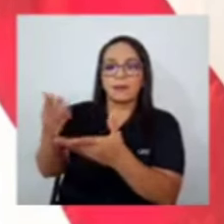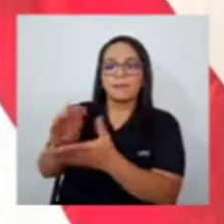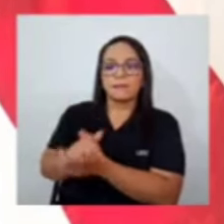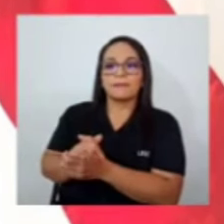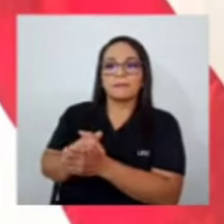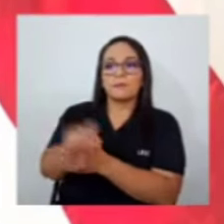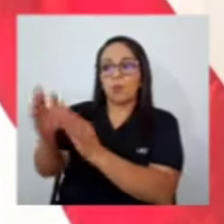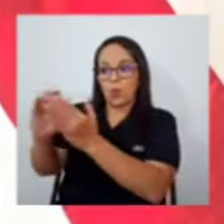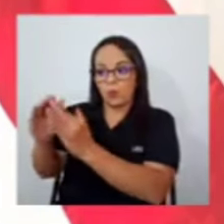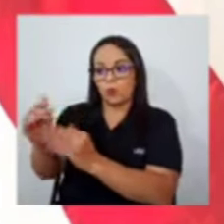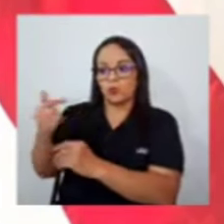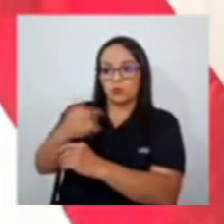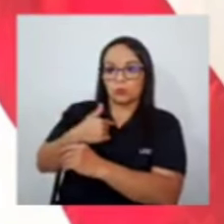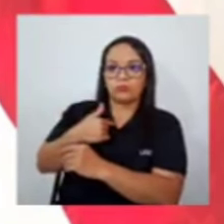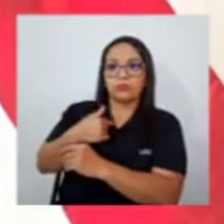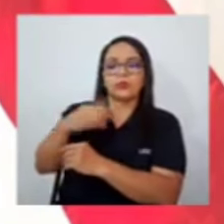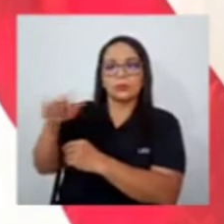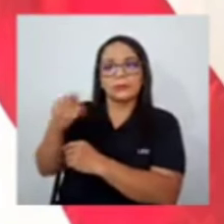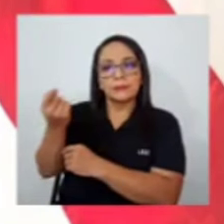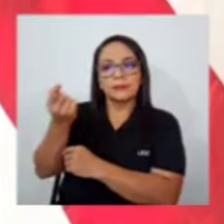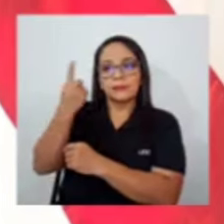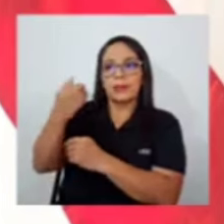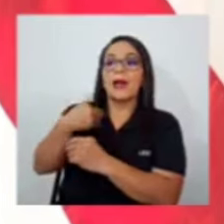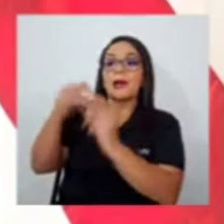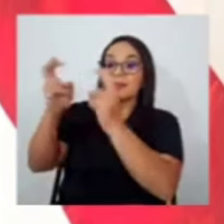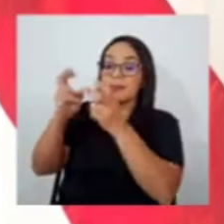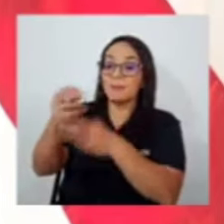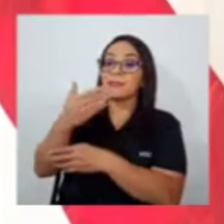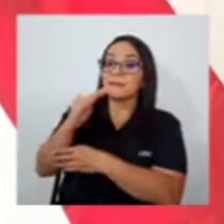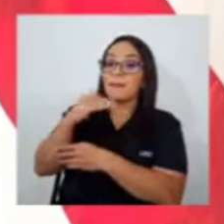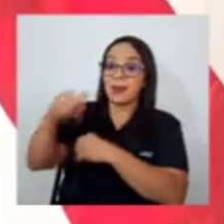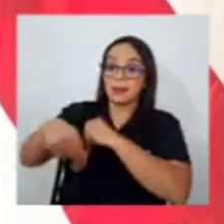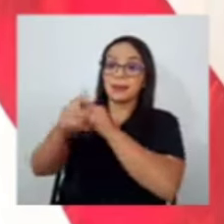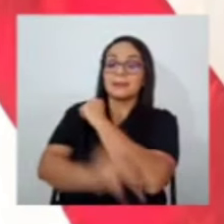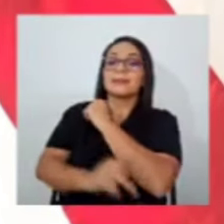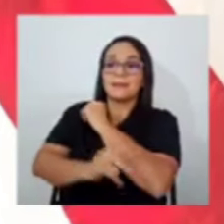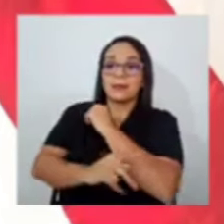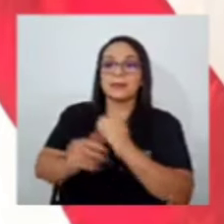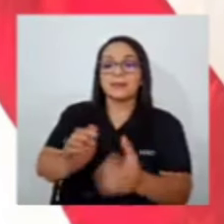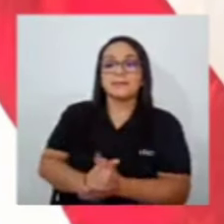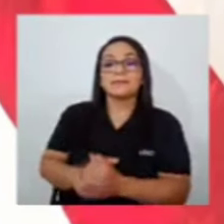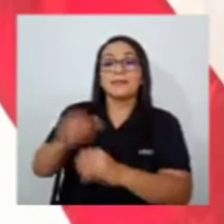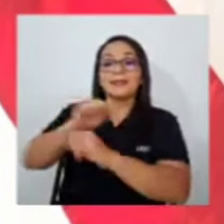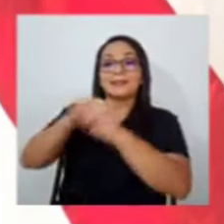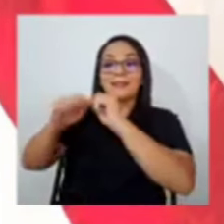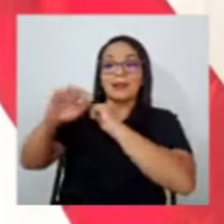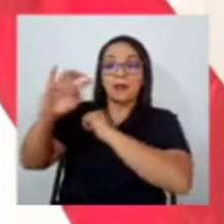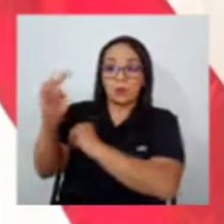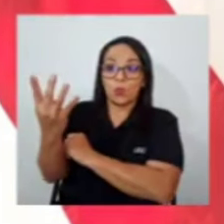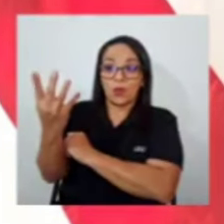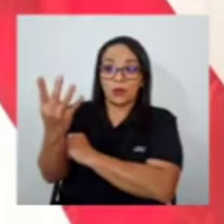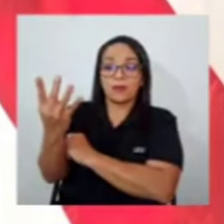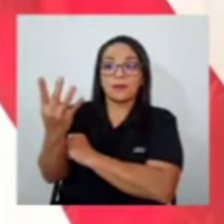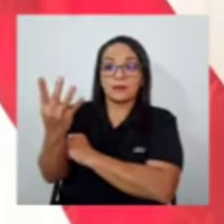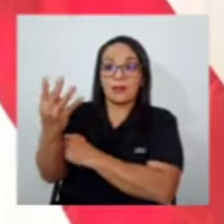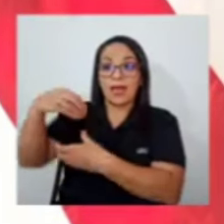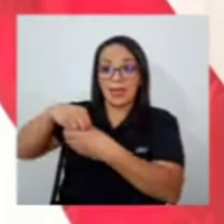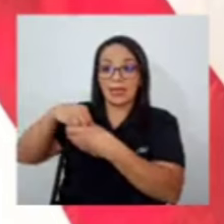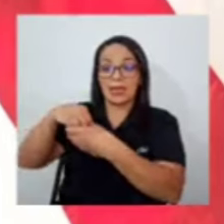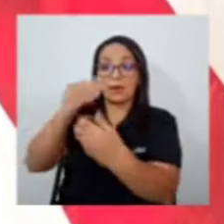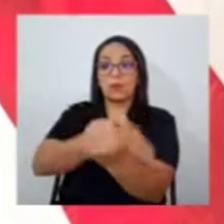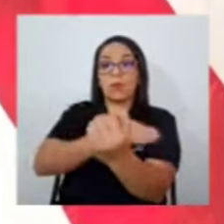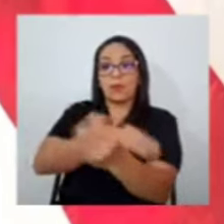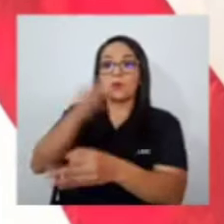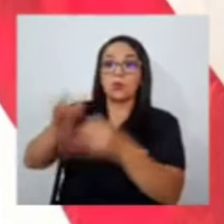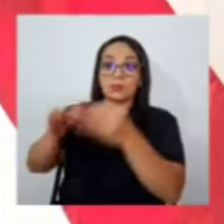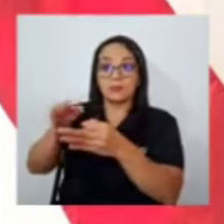que hay temas que están muy mal en este país la sala cuarta dentro del poder judicial es una de